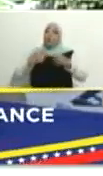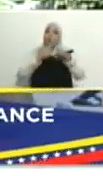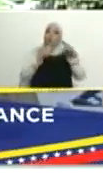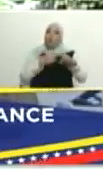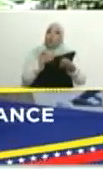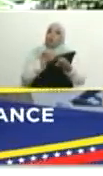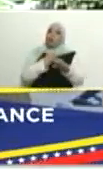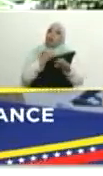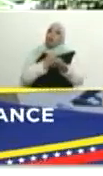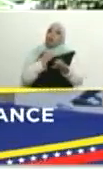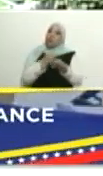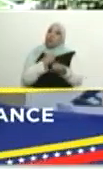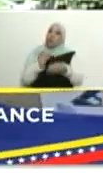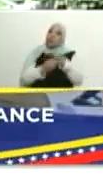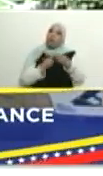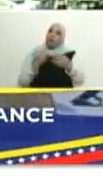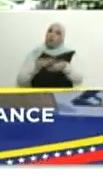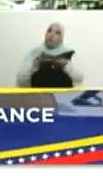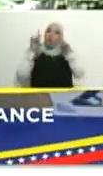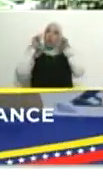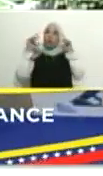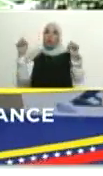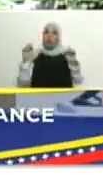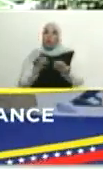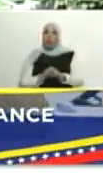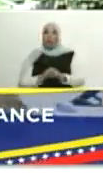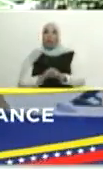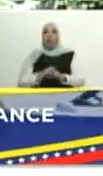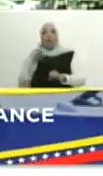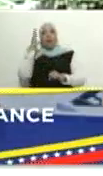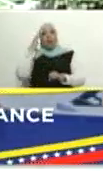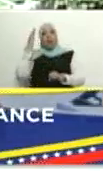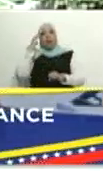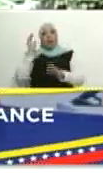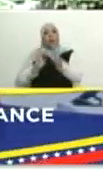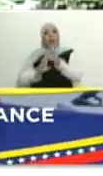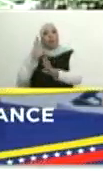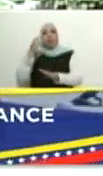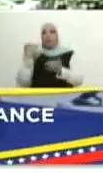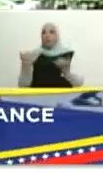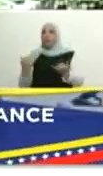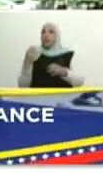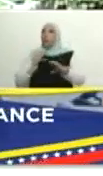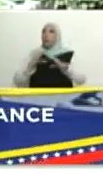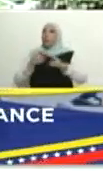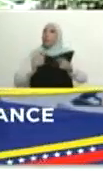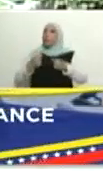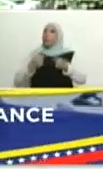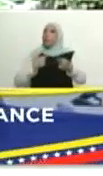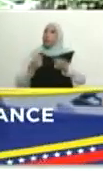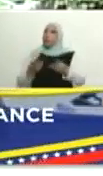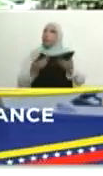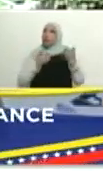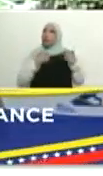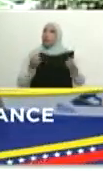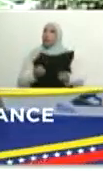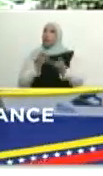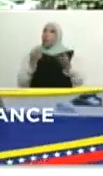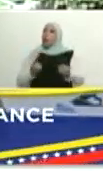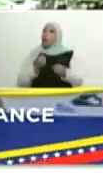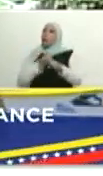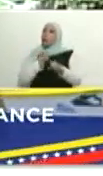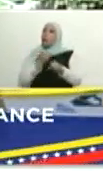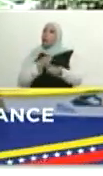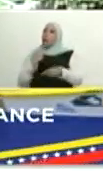concatenada, de manera inteligente, de manera sabia, en coordinación desde el Consejo Nacional de Economía con los